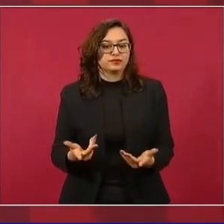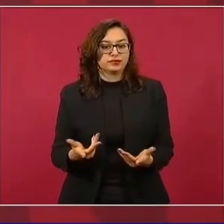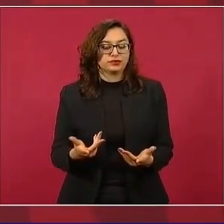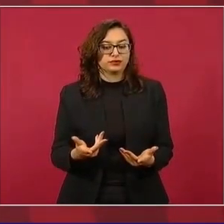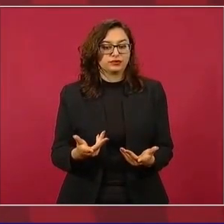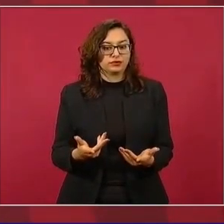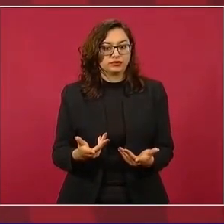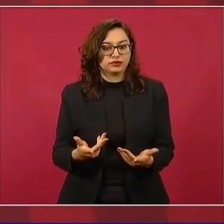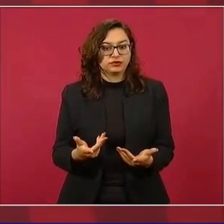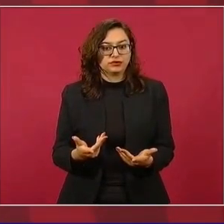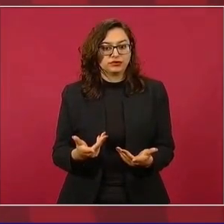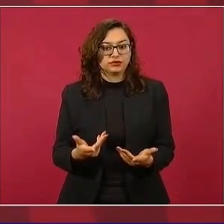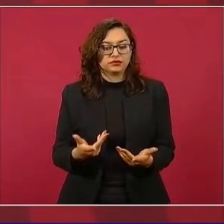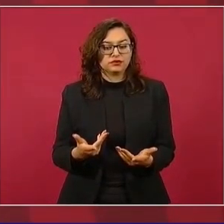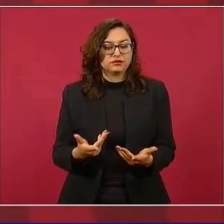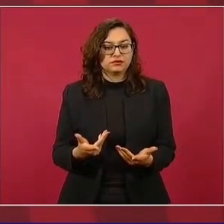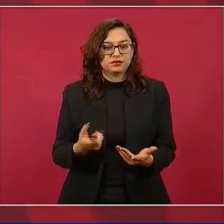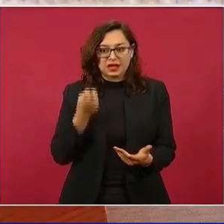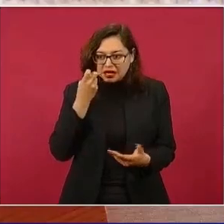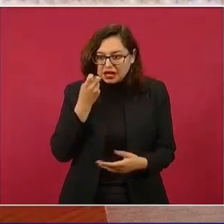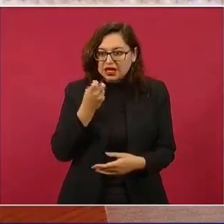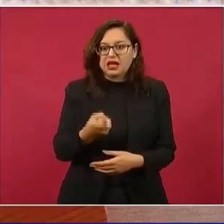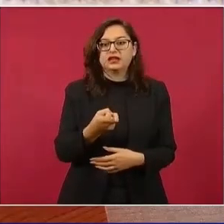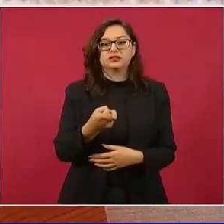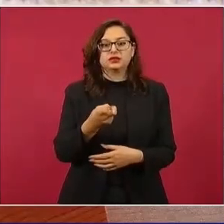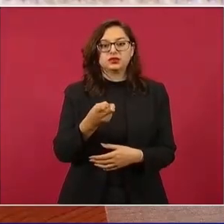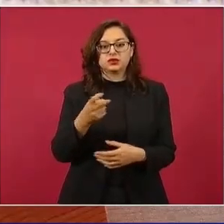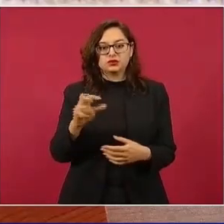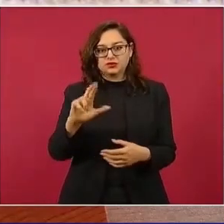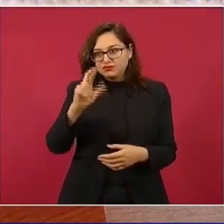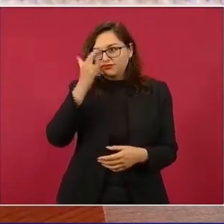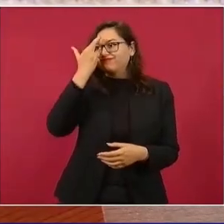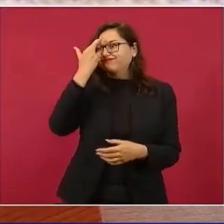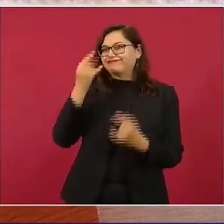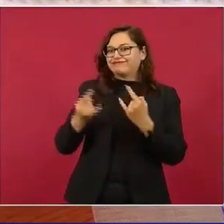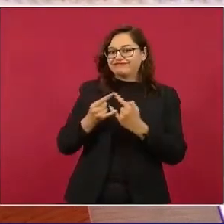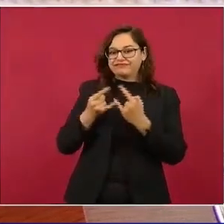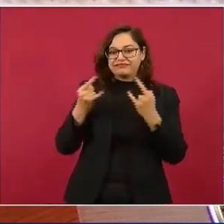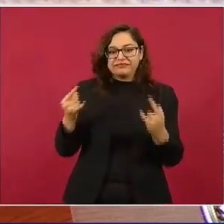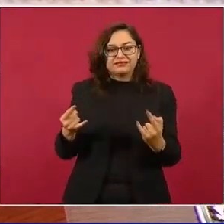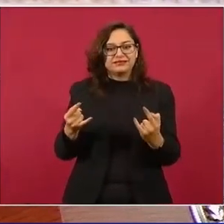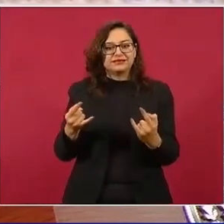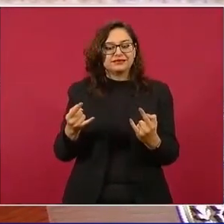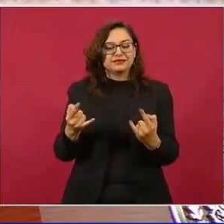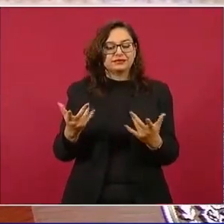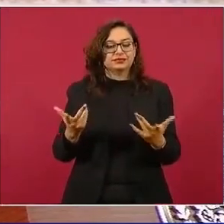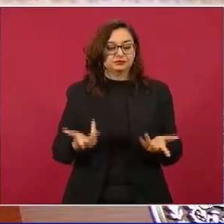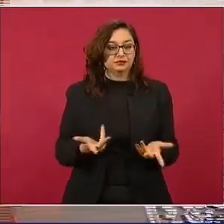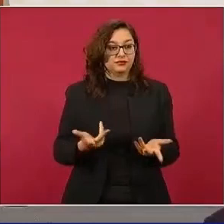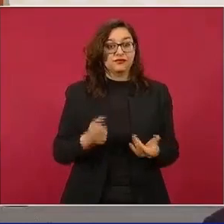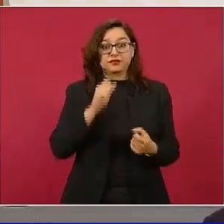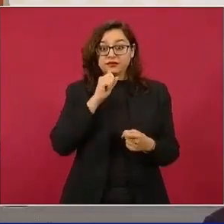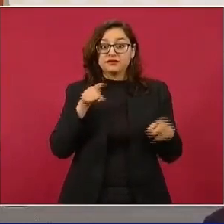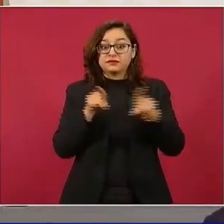¿ustedes creen que